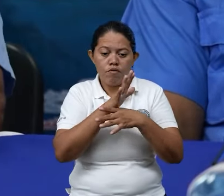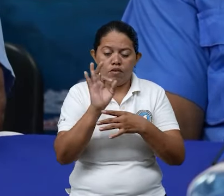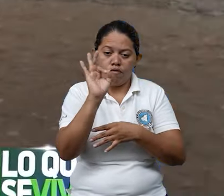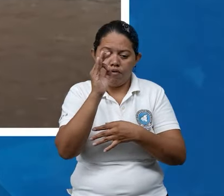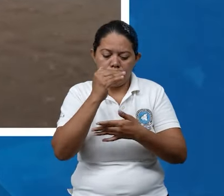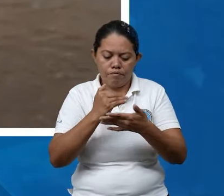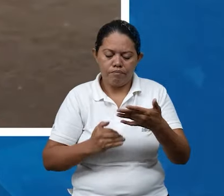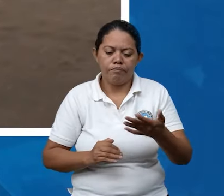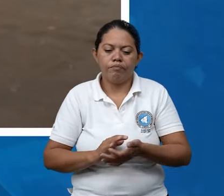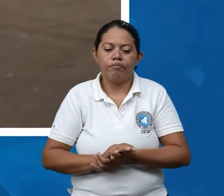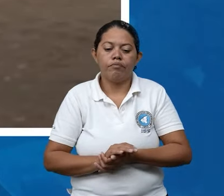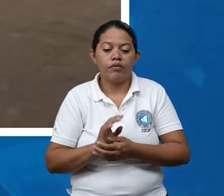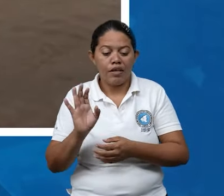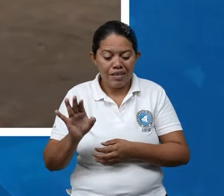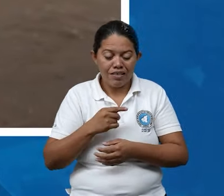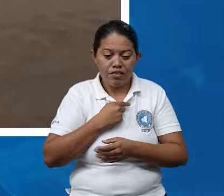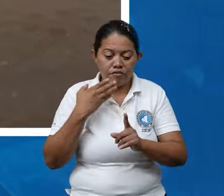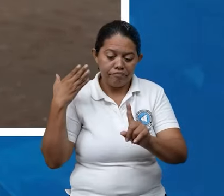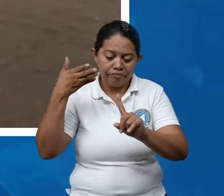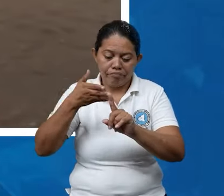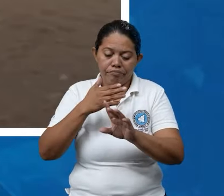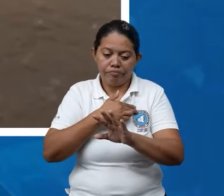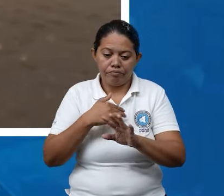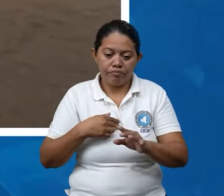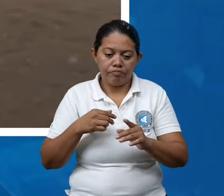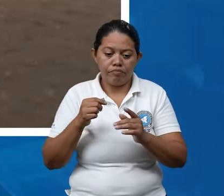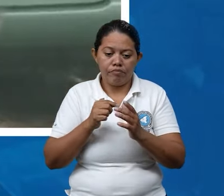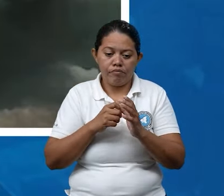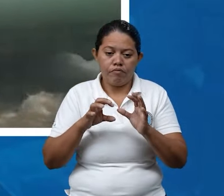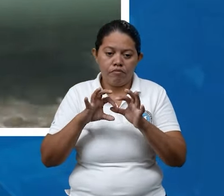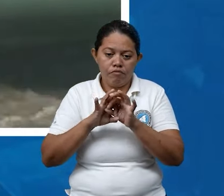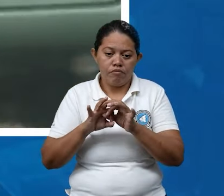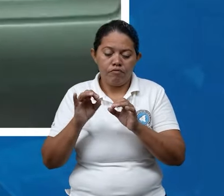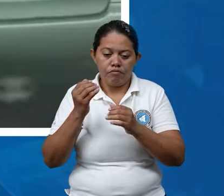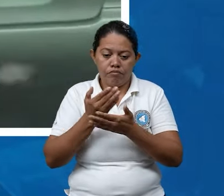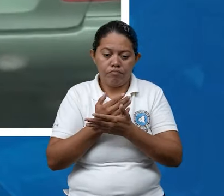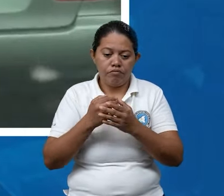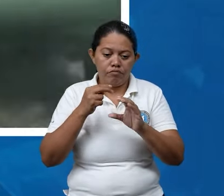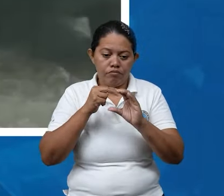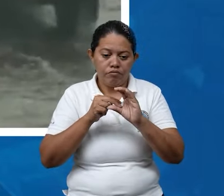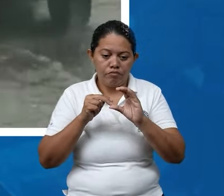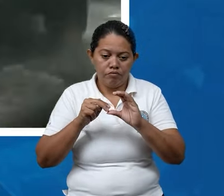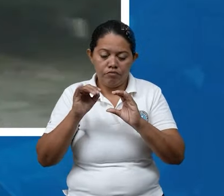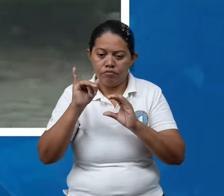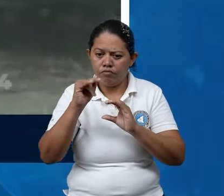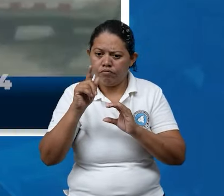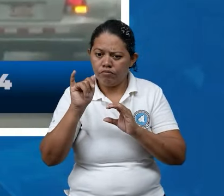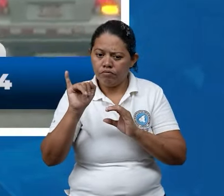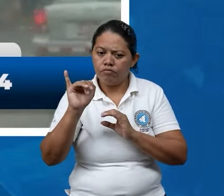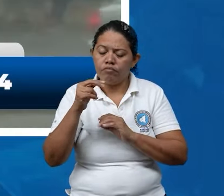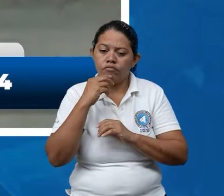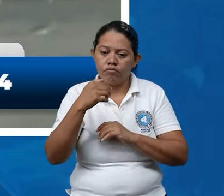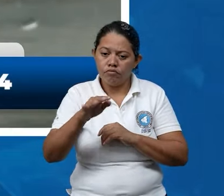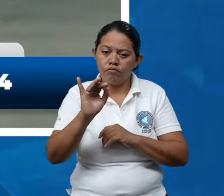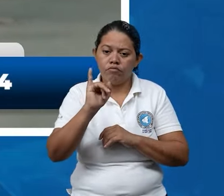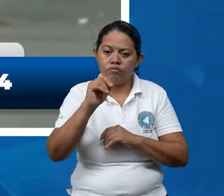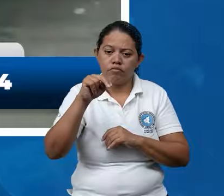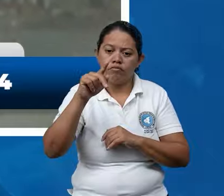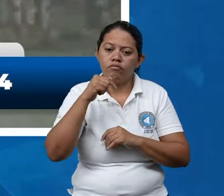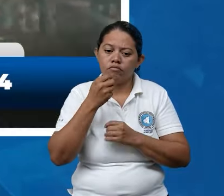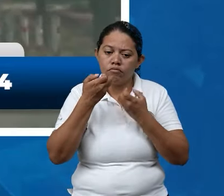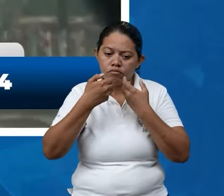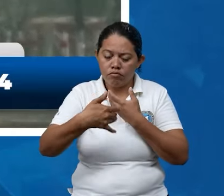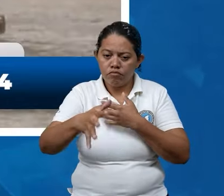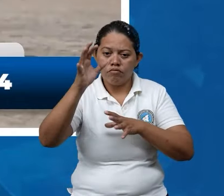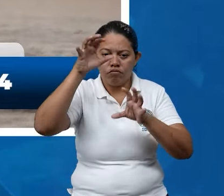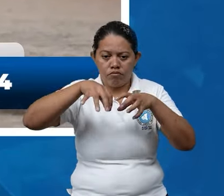dimensiones. Según las proyecciones del Instituto Nicaragüense de Estudios Territoriales INETER el periodo lluvioso se